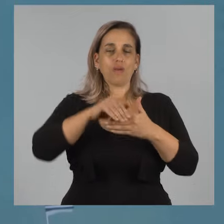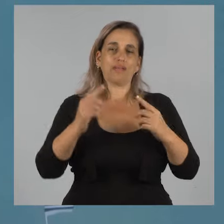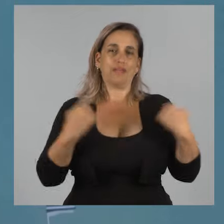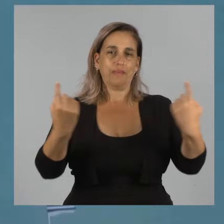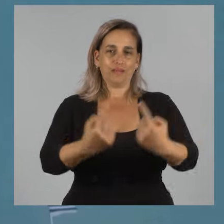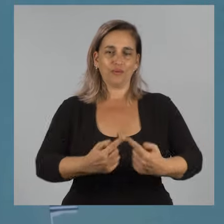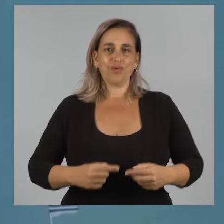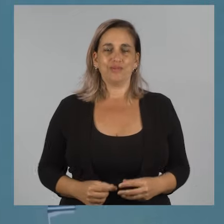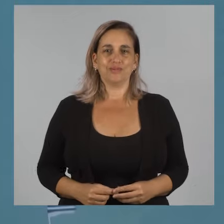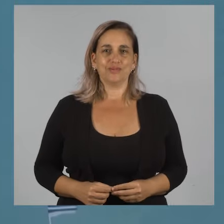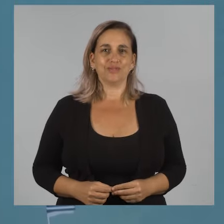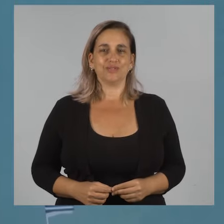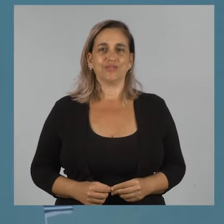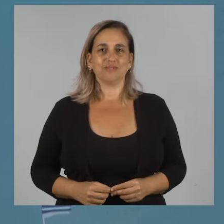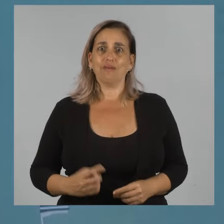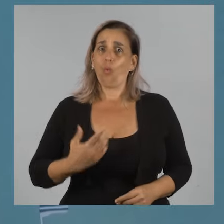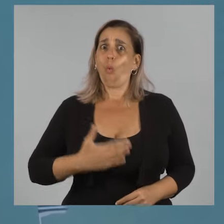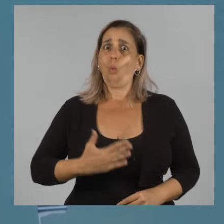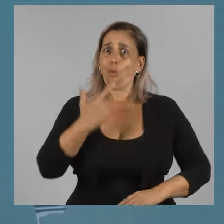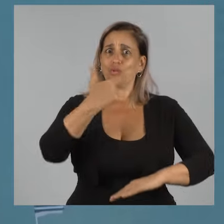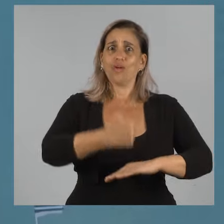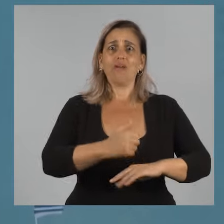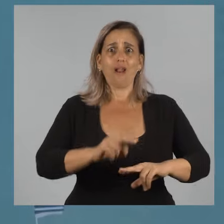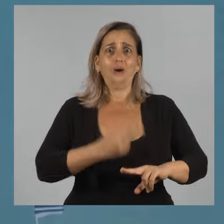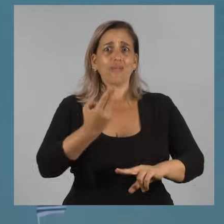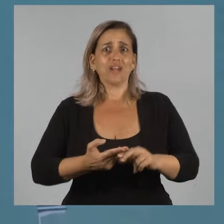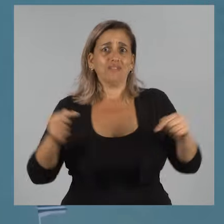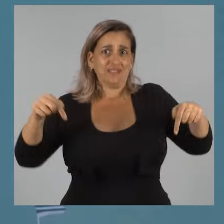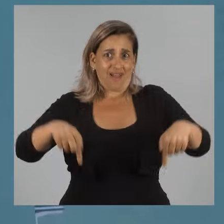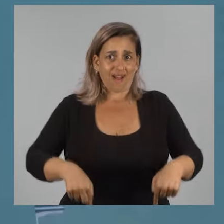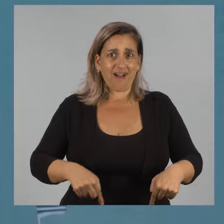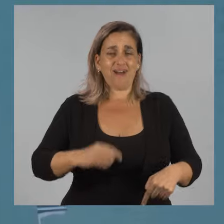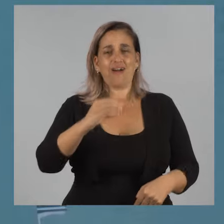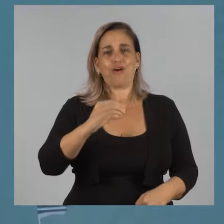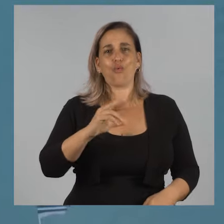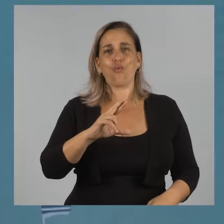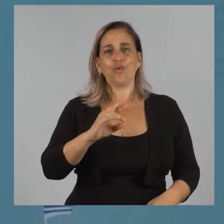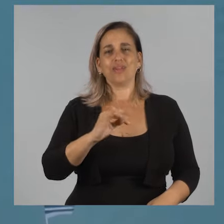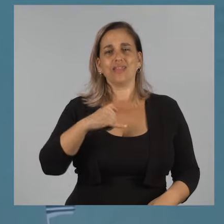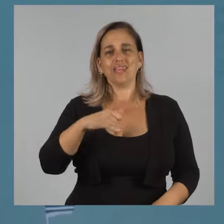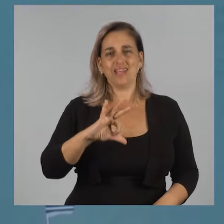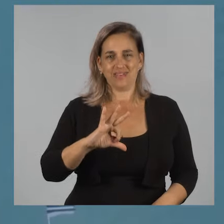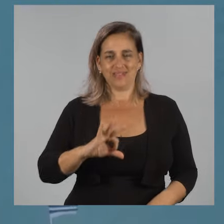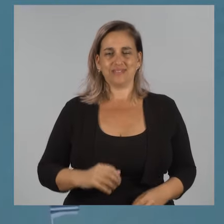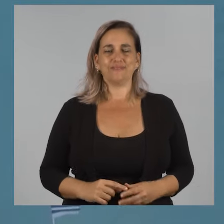Buenas tardes para todos. Es un gusto estar de nuevo acá en Curtina.